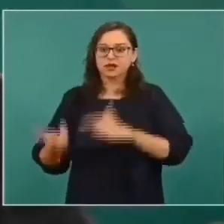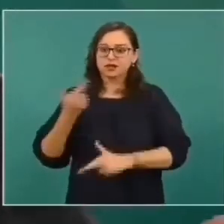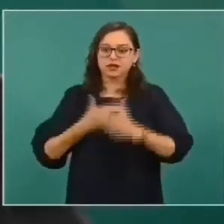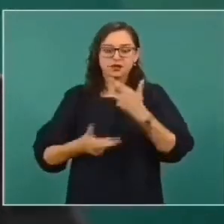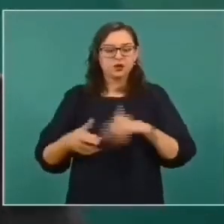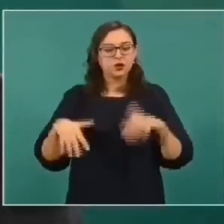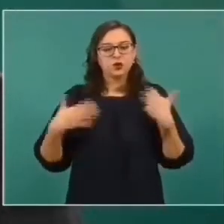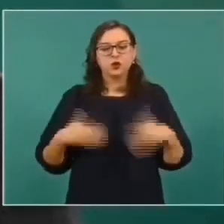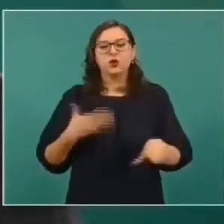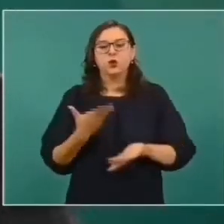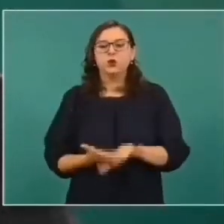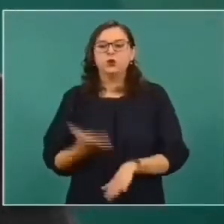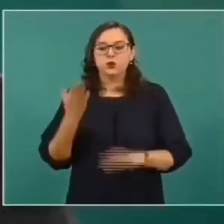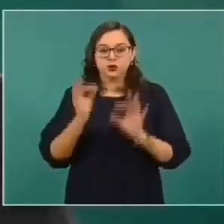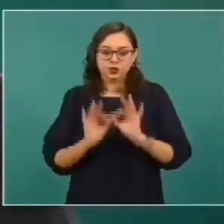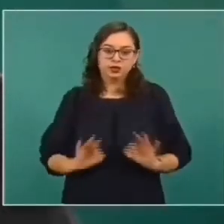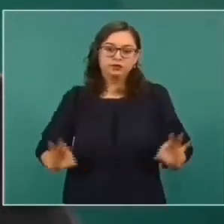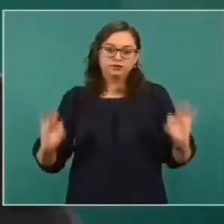importantísimo